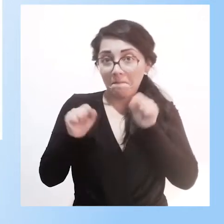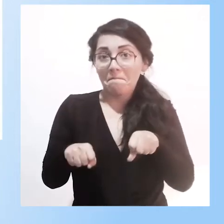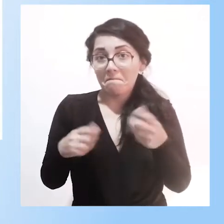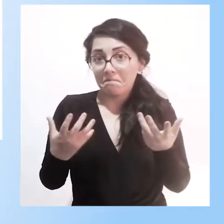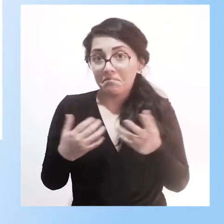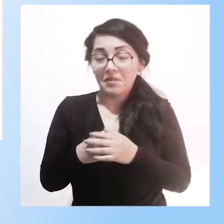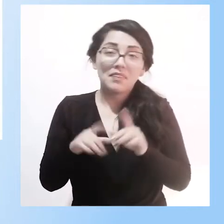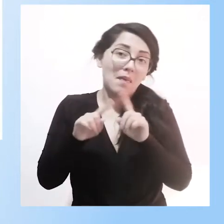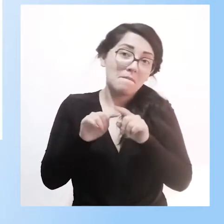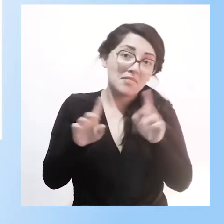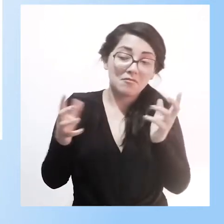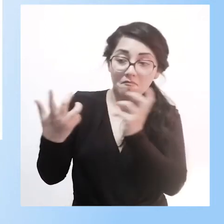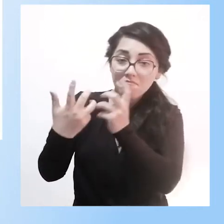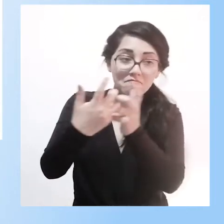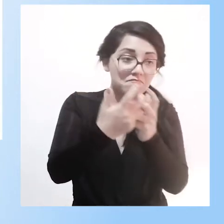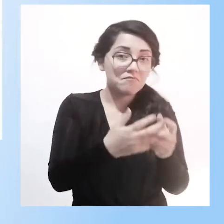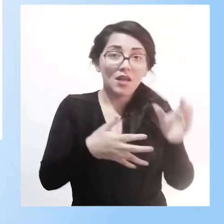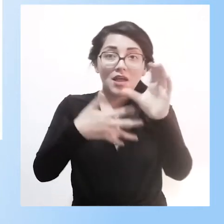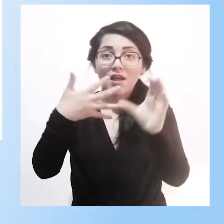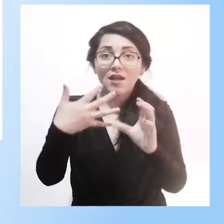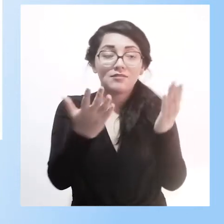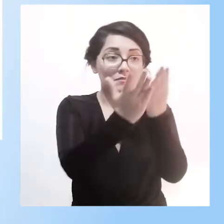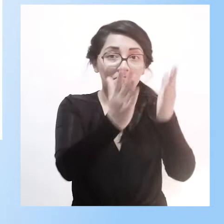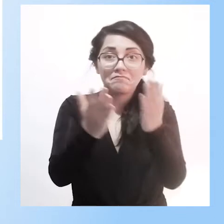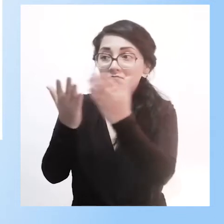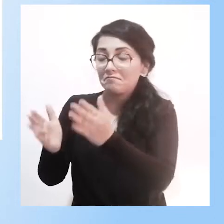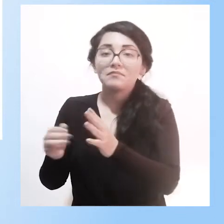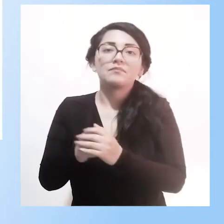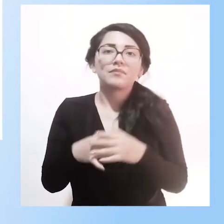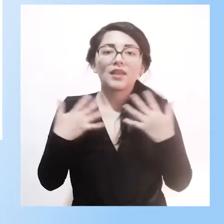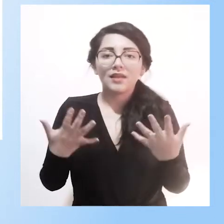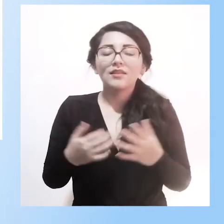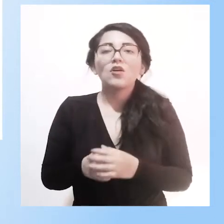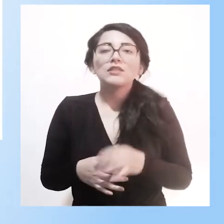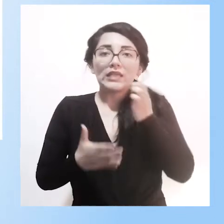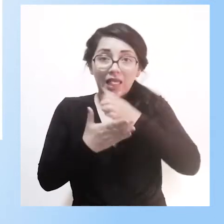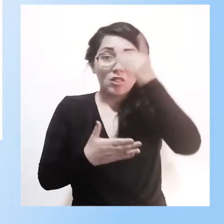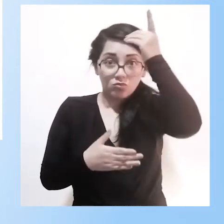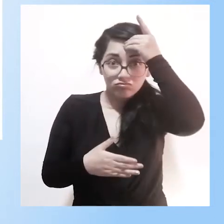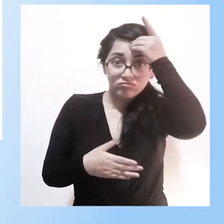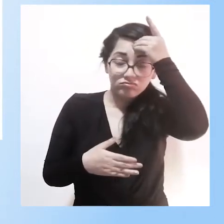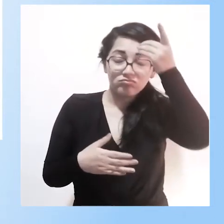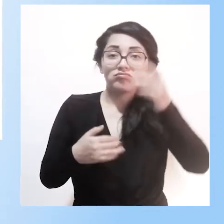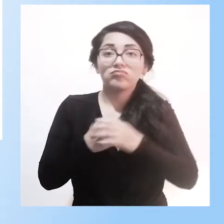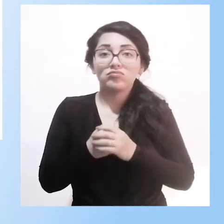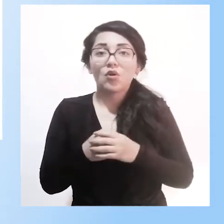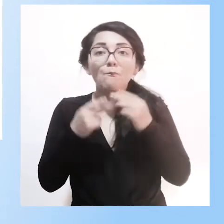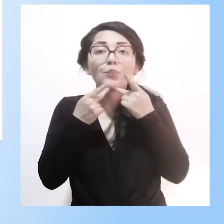acuerdo al caso. Bien, así que tenemos dentro de la educación pública, dentro de los centros